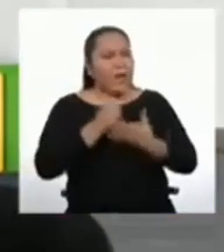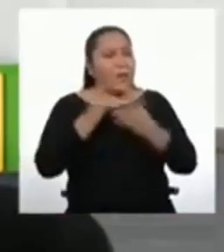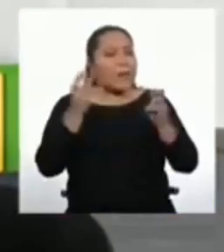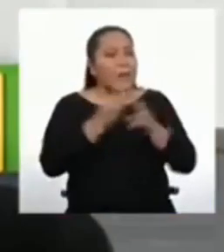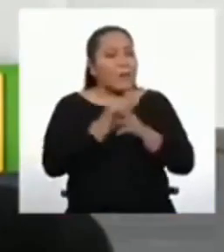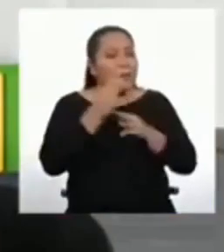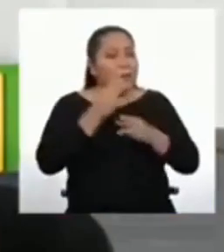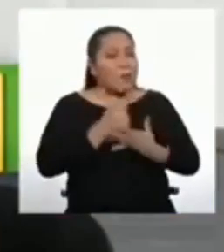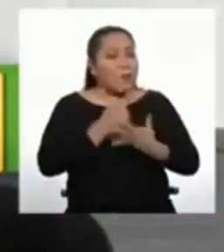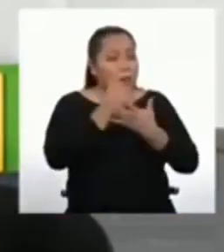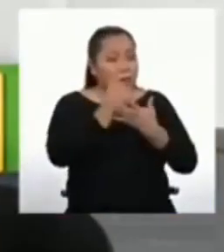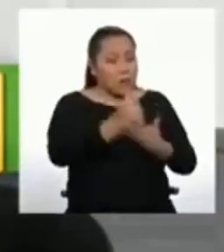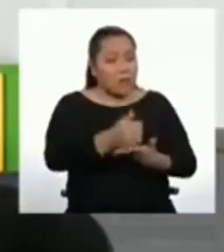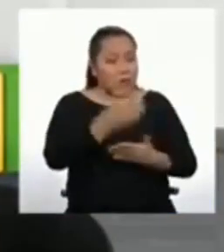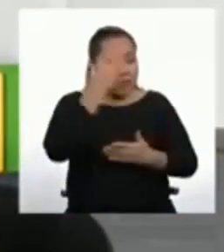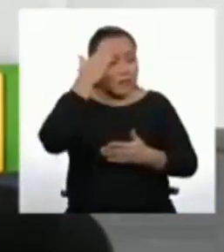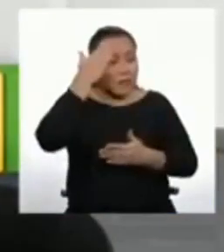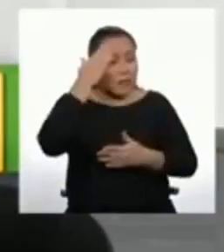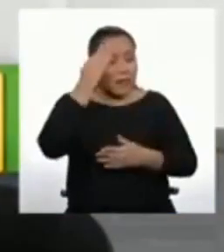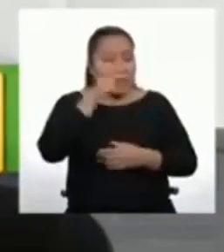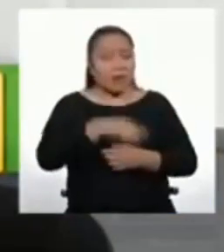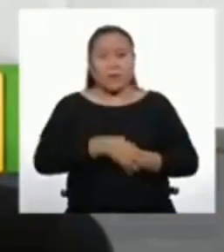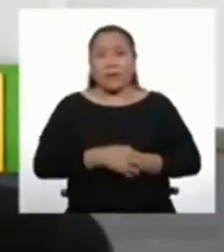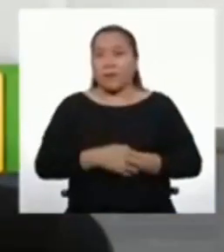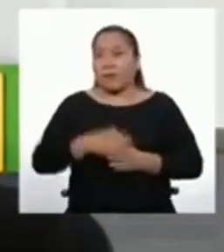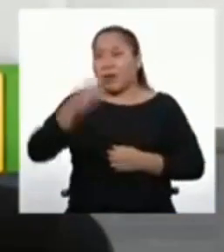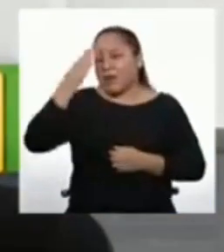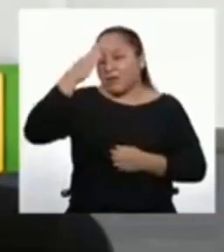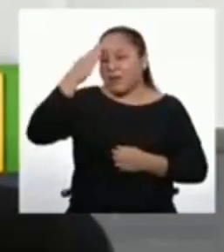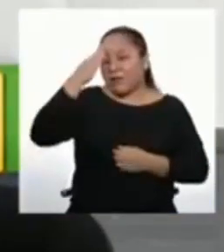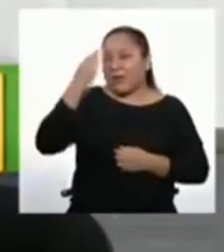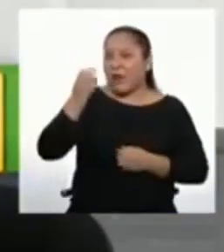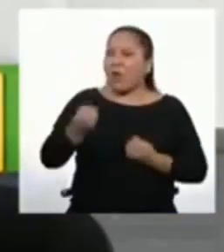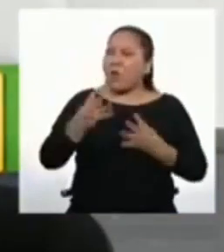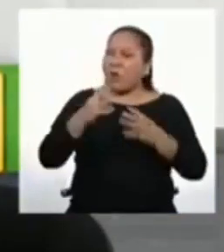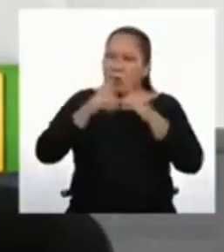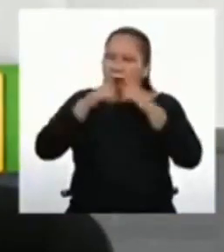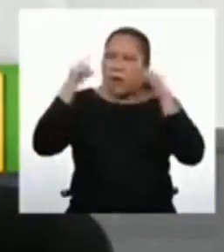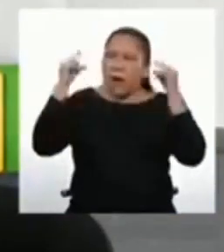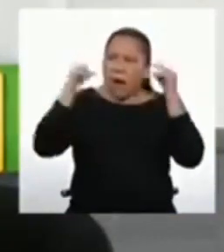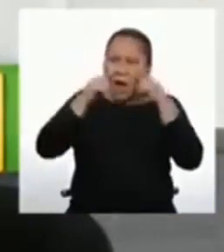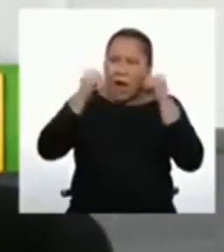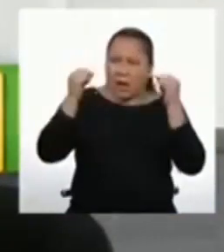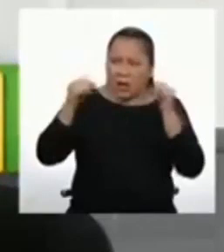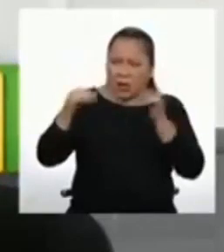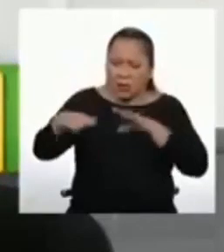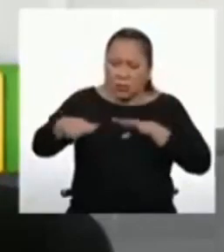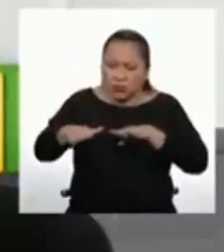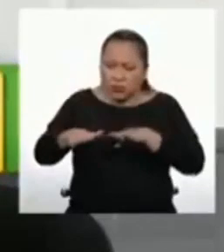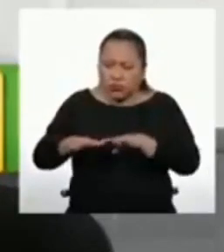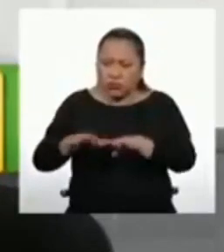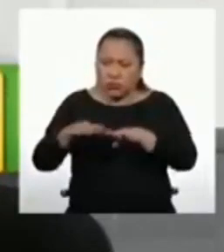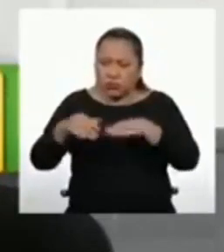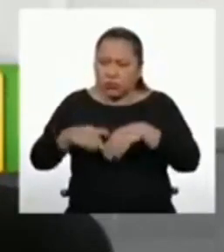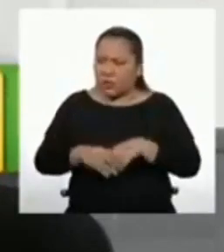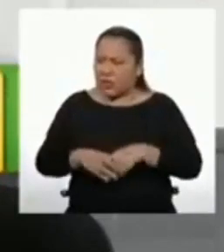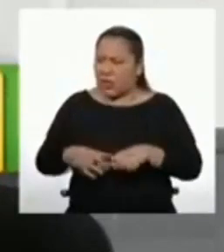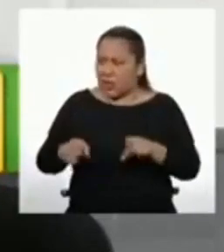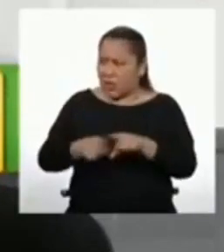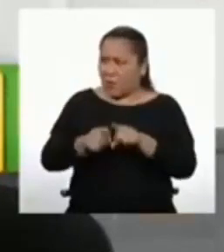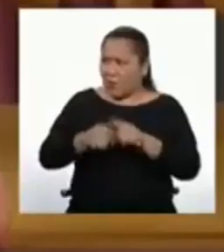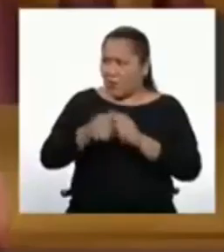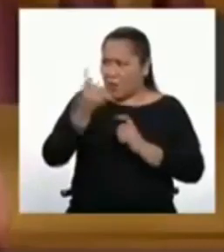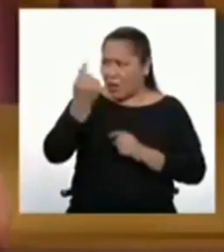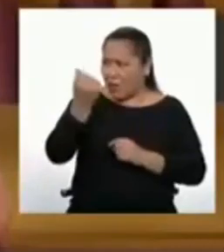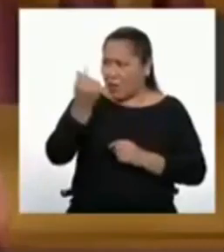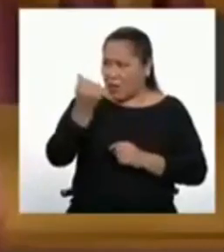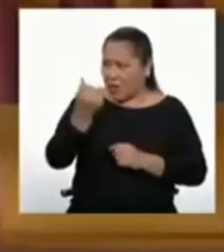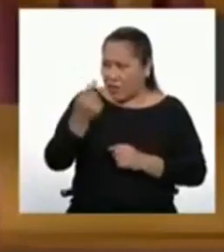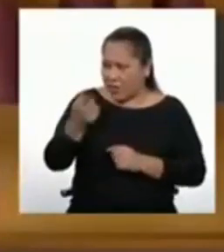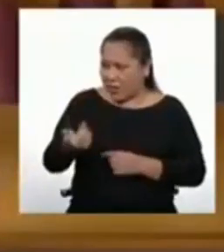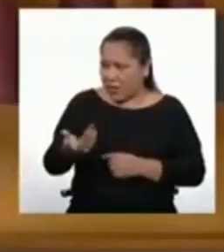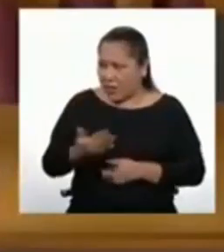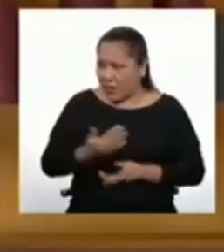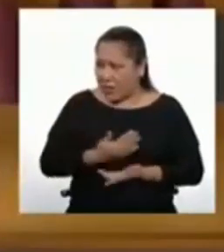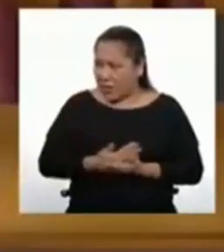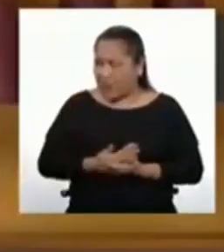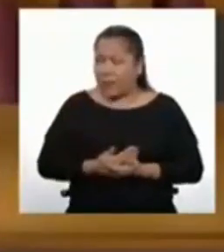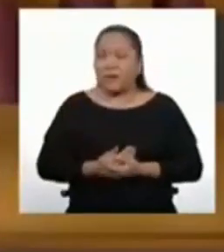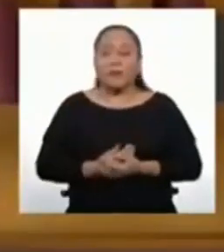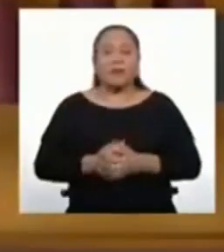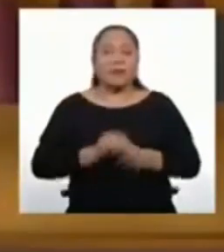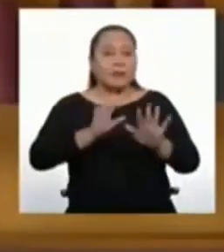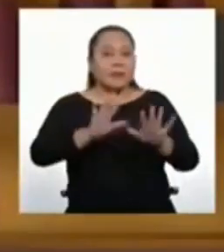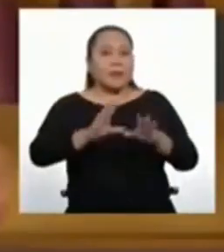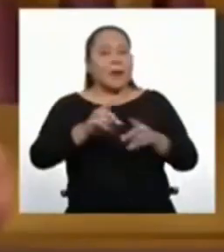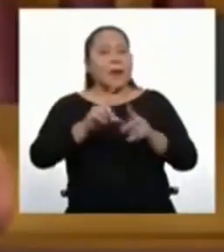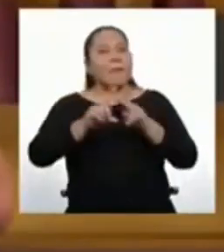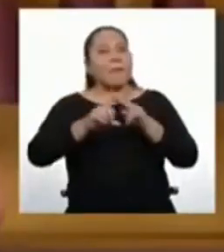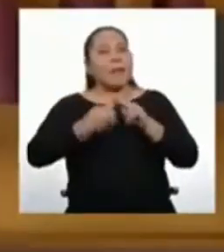¿Para calcular la cantidad de mascarillas que pueden hacerse? ¿Y también para calcular el dinero recaudado? Empecemos